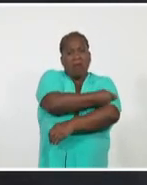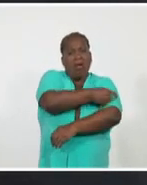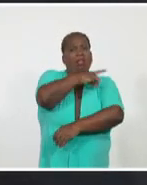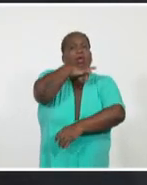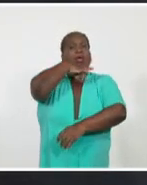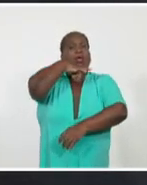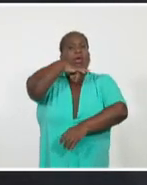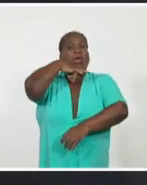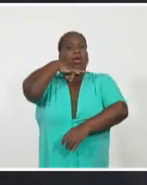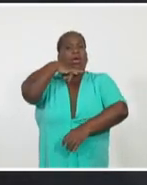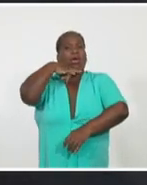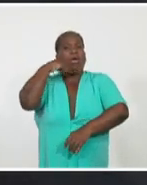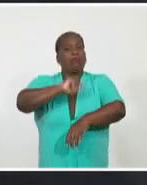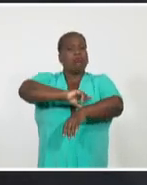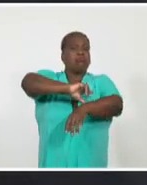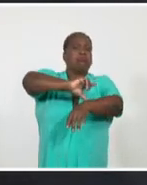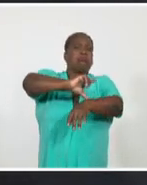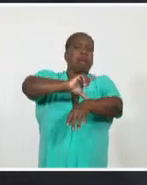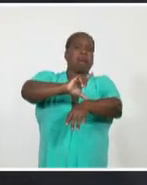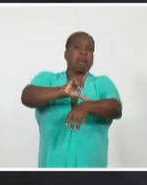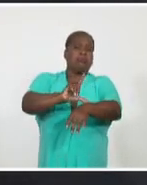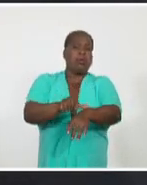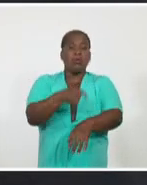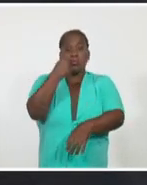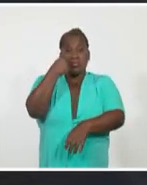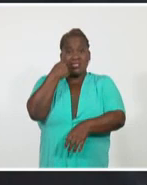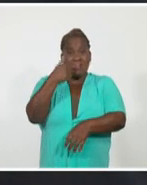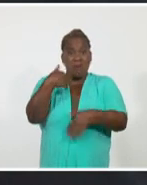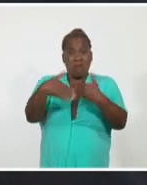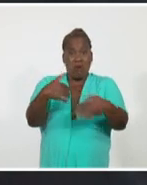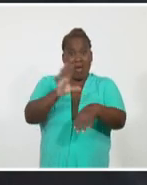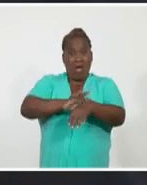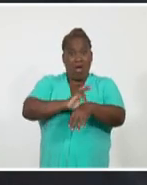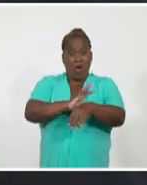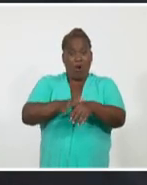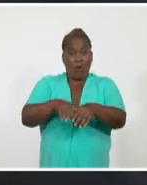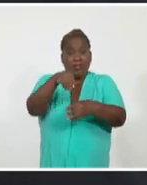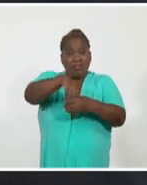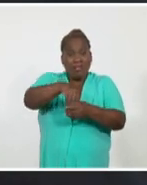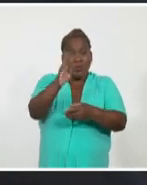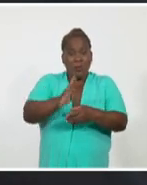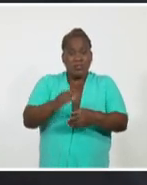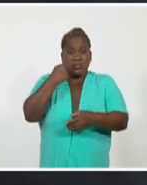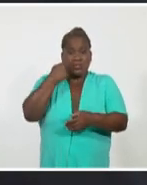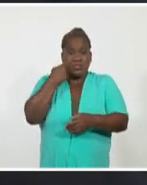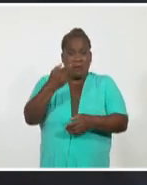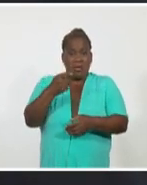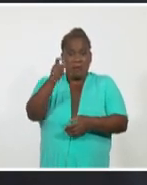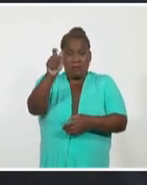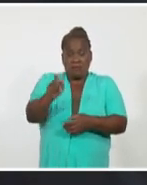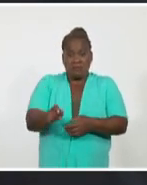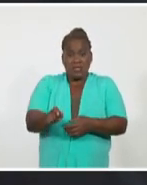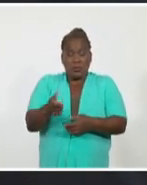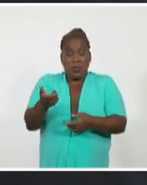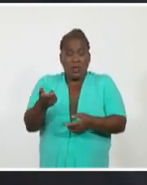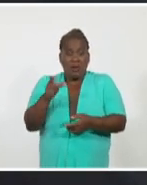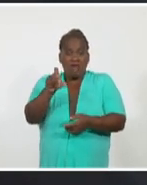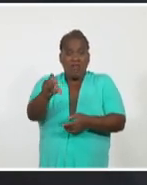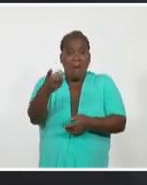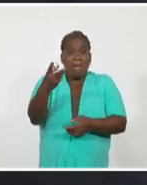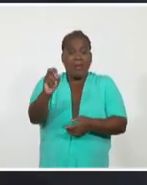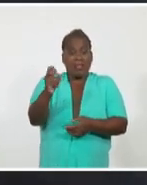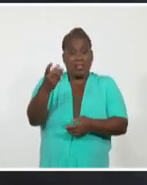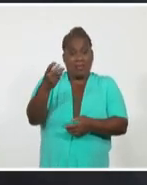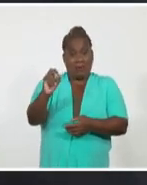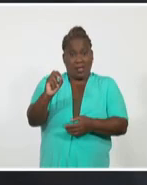el estado actual de la pandemia se explica por el descontrolado movimiento masivo de personas a finales del año 2020 y